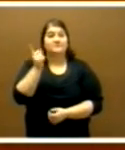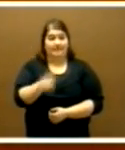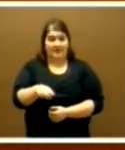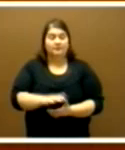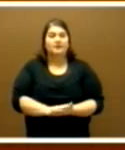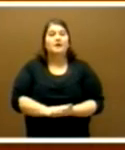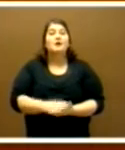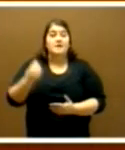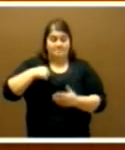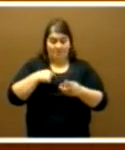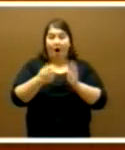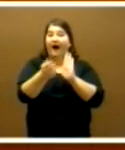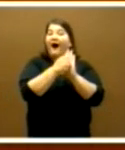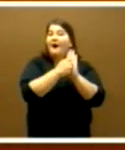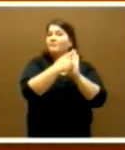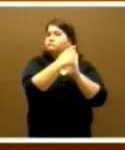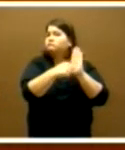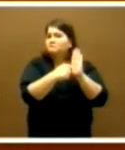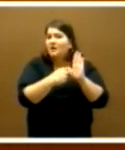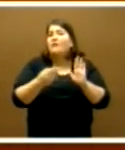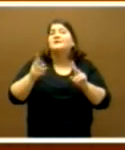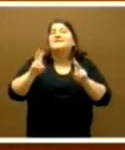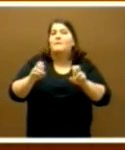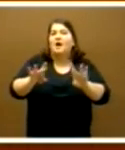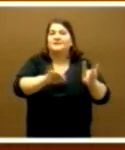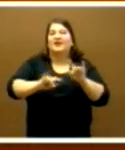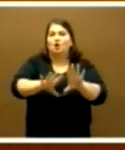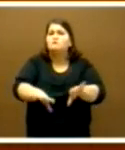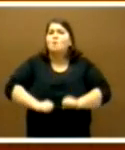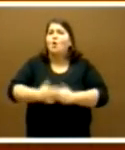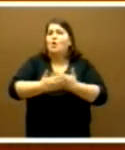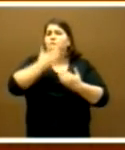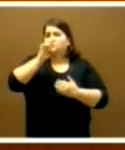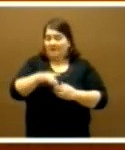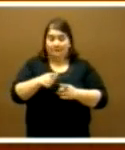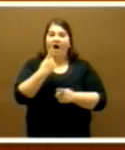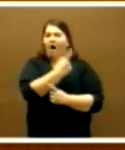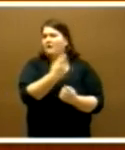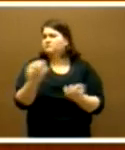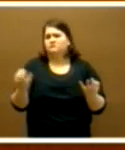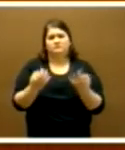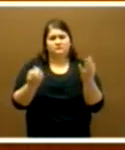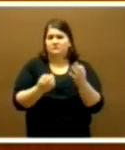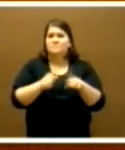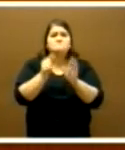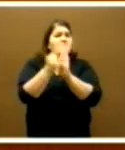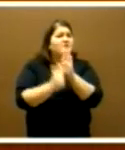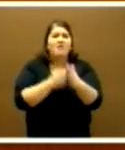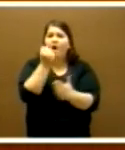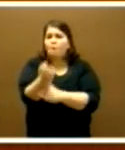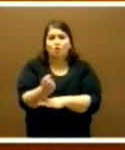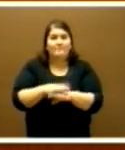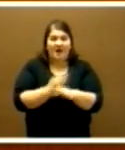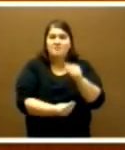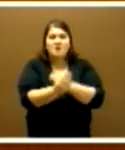contempla, en su apartado sobre gobernanza en el territorio, la necesidad de seguir fomentando medidas de apoyo al incremento de la